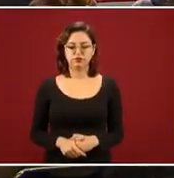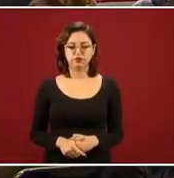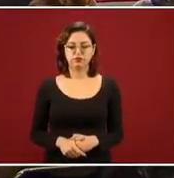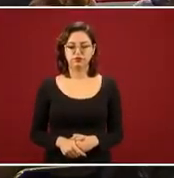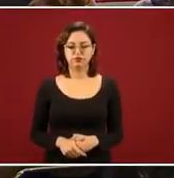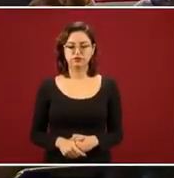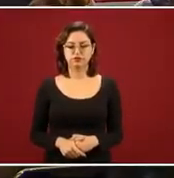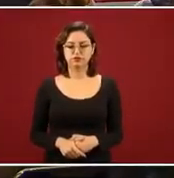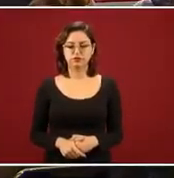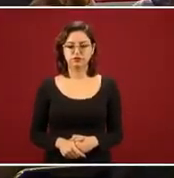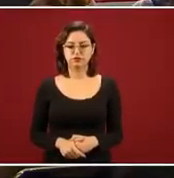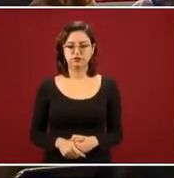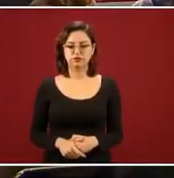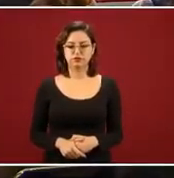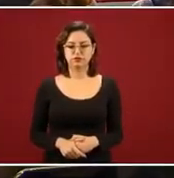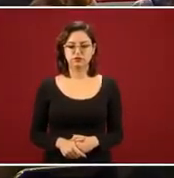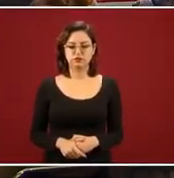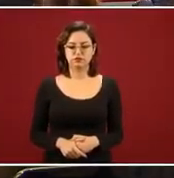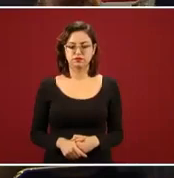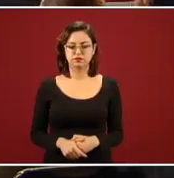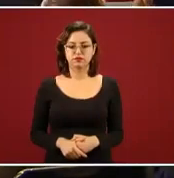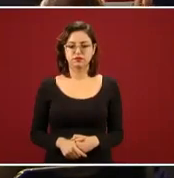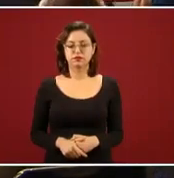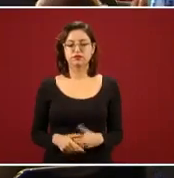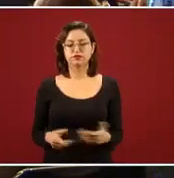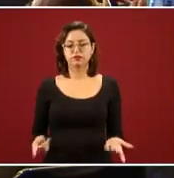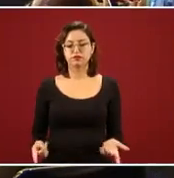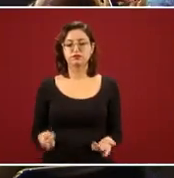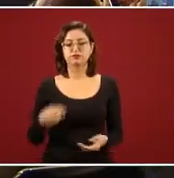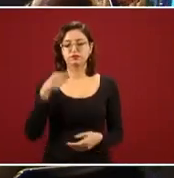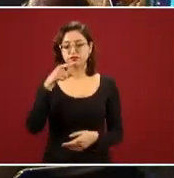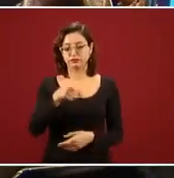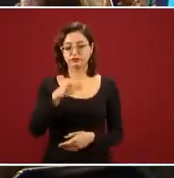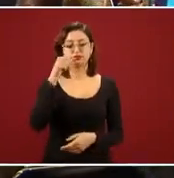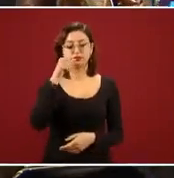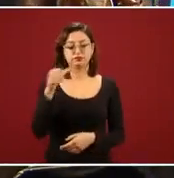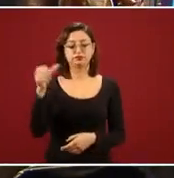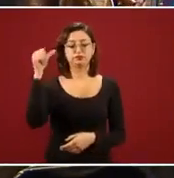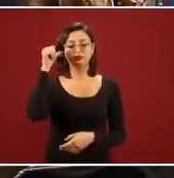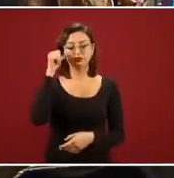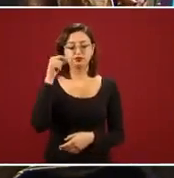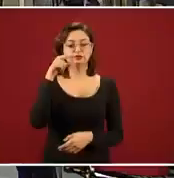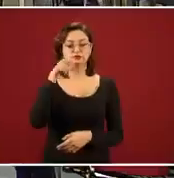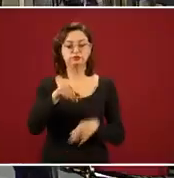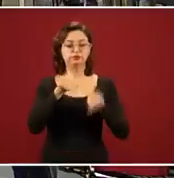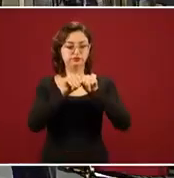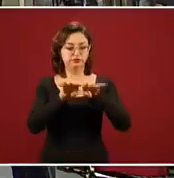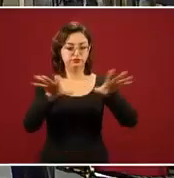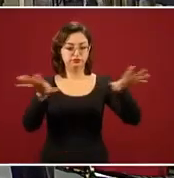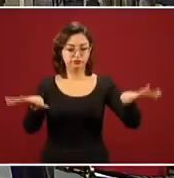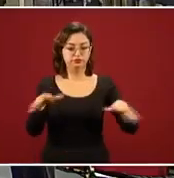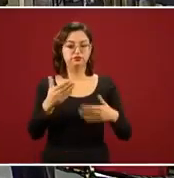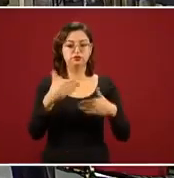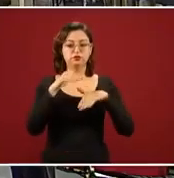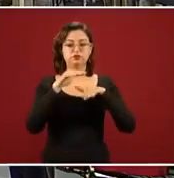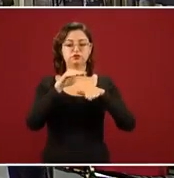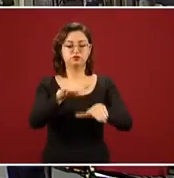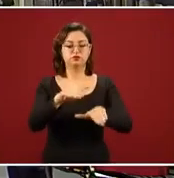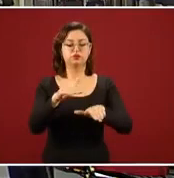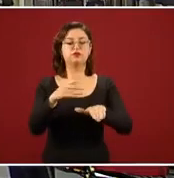Con relación a la nota del periodista Héctor de Mauleón, que presentó ayer el presidente en la conferencia mañanera,